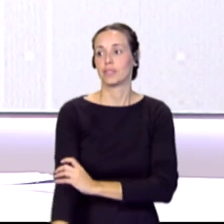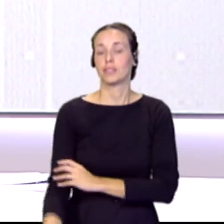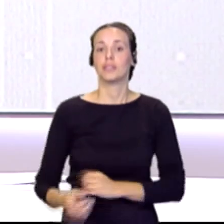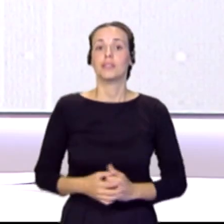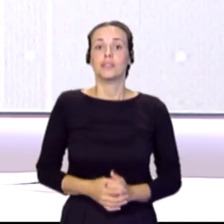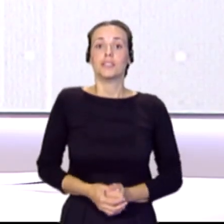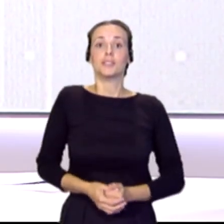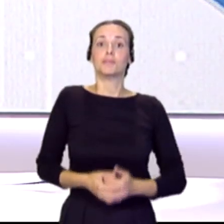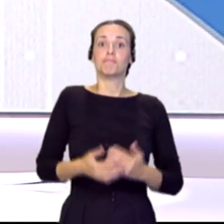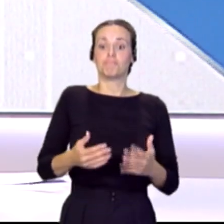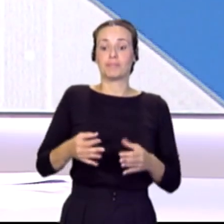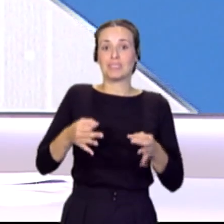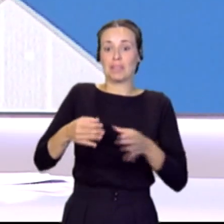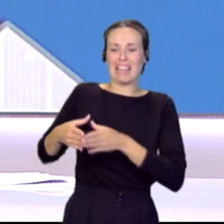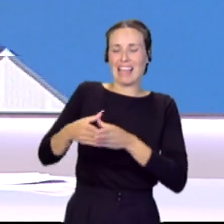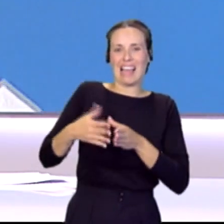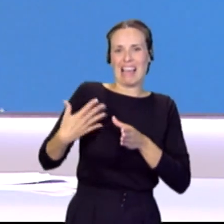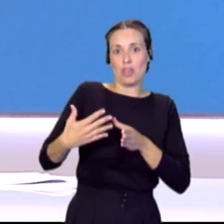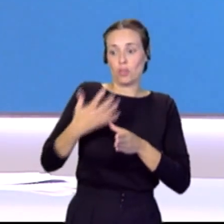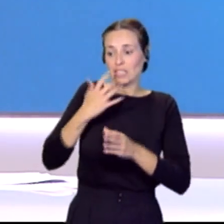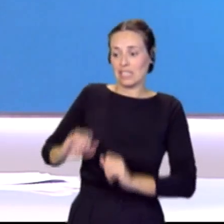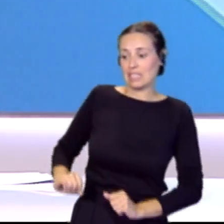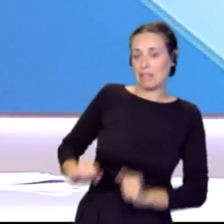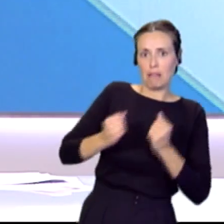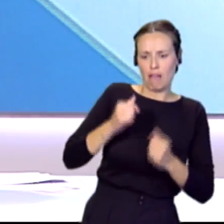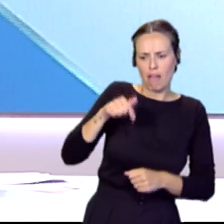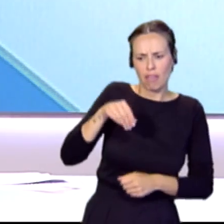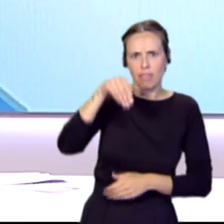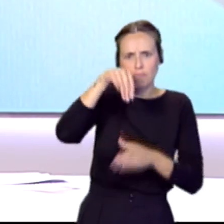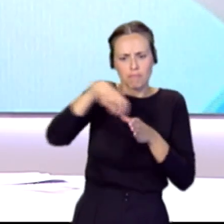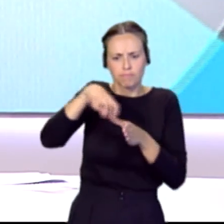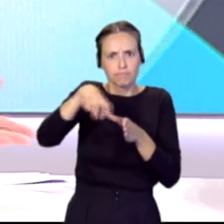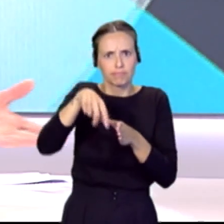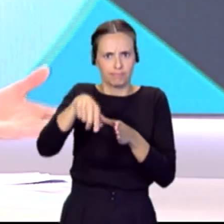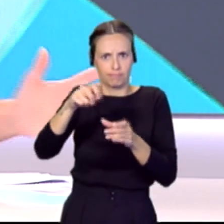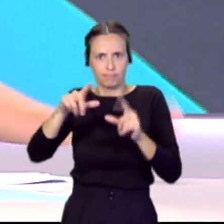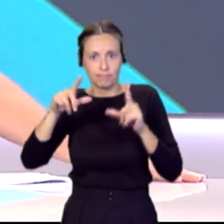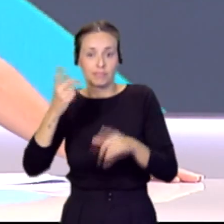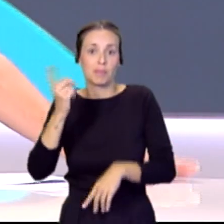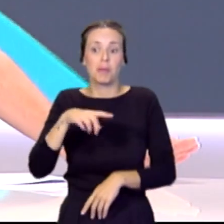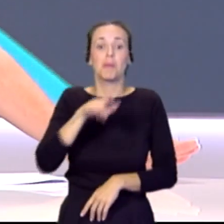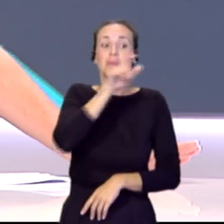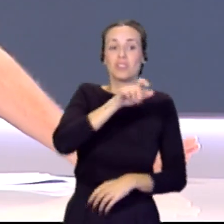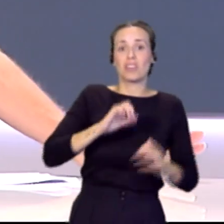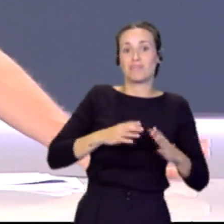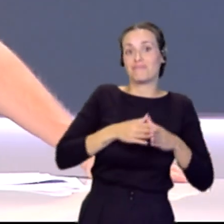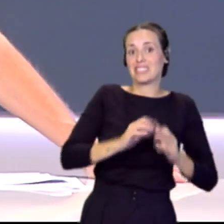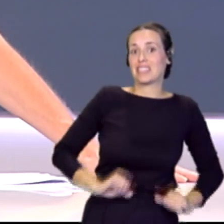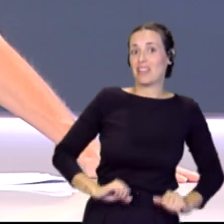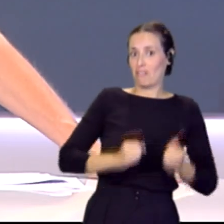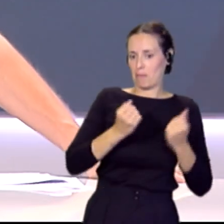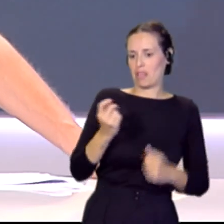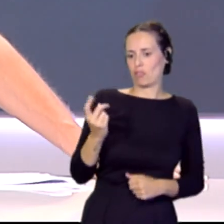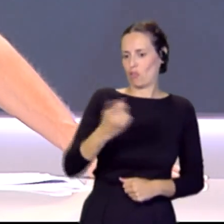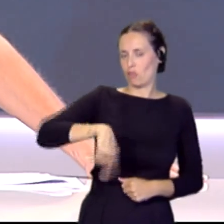Y detrás de cada cayuco rescatado están principalmente las personas que viajan a bordo, también los efectivos de salvamento marítimo, pero no nos olvidemos